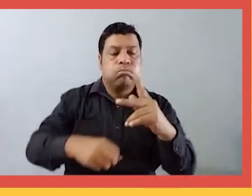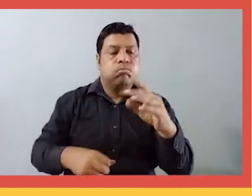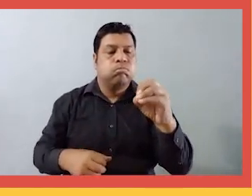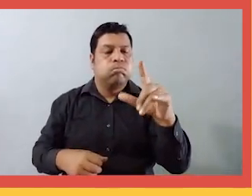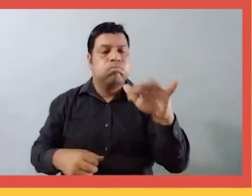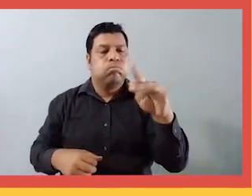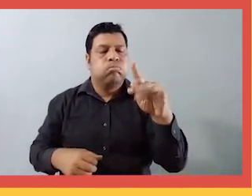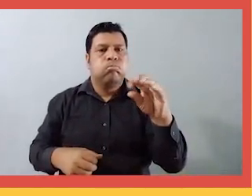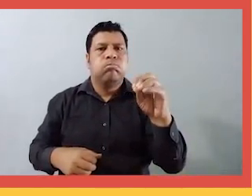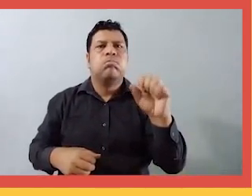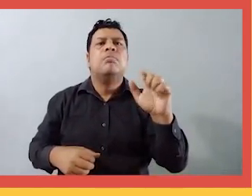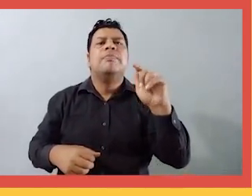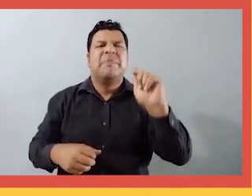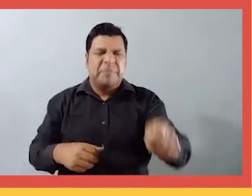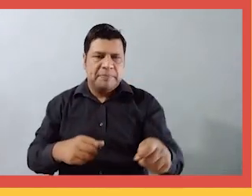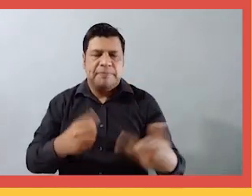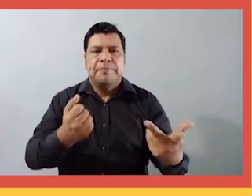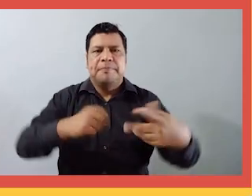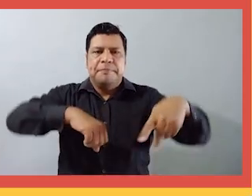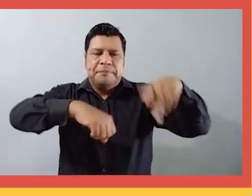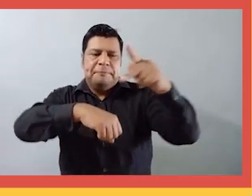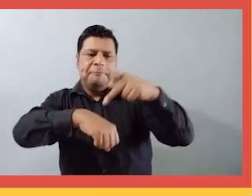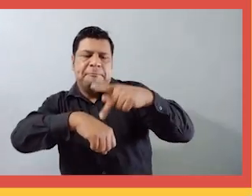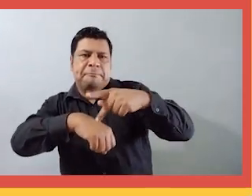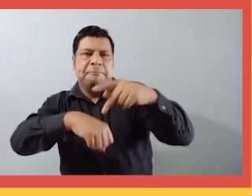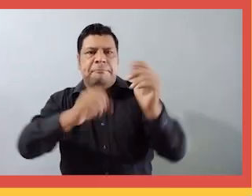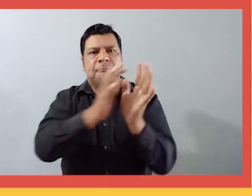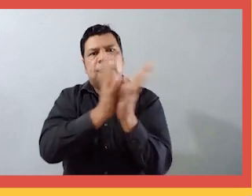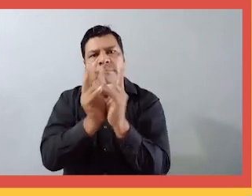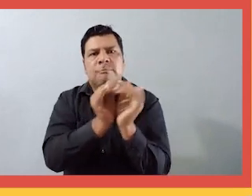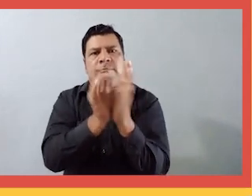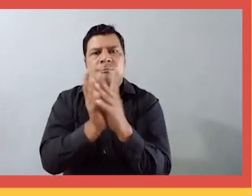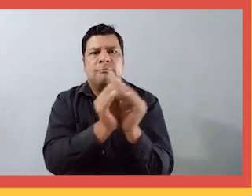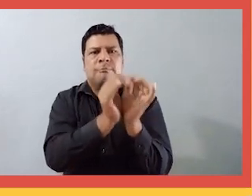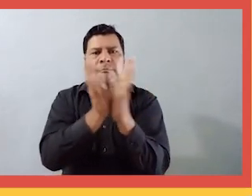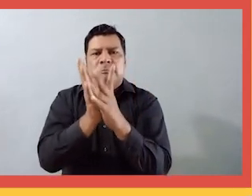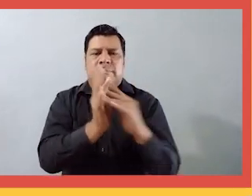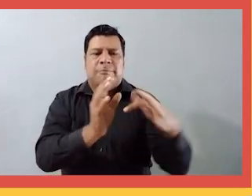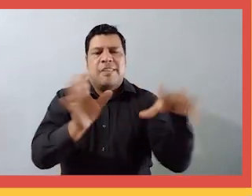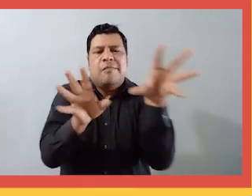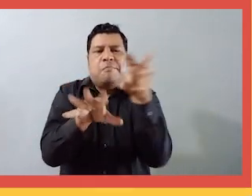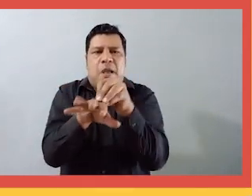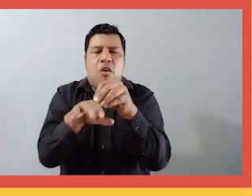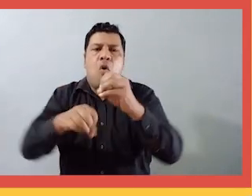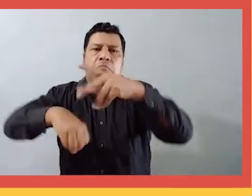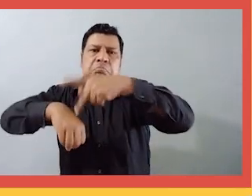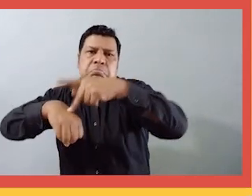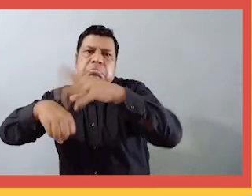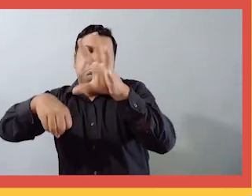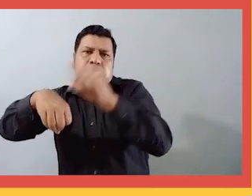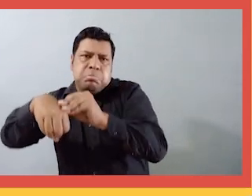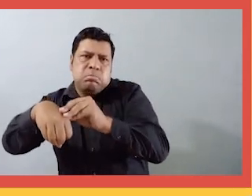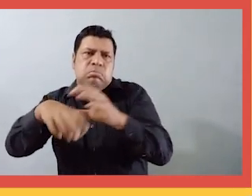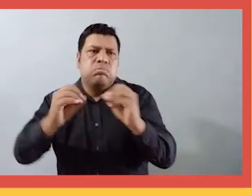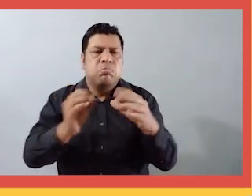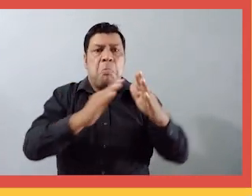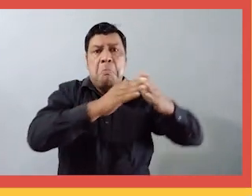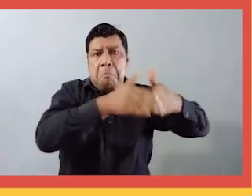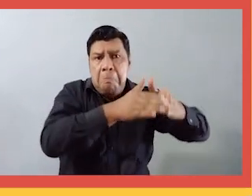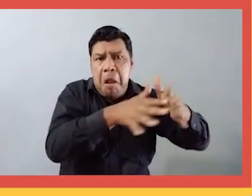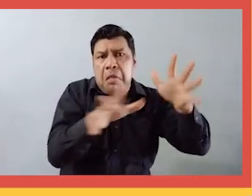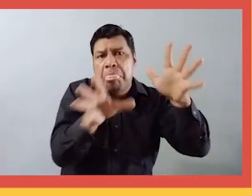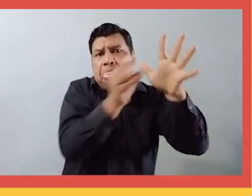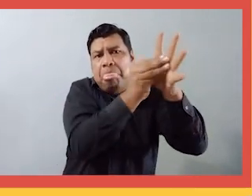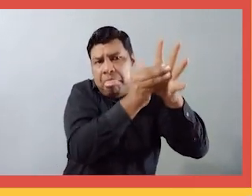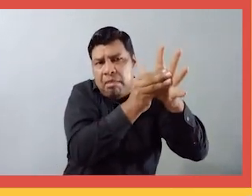marinas. Pólipos, que usualmente viven adheridos a superficies naturales, como algas y rocas, o